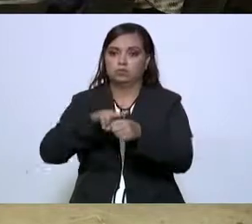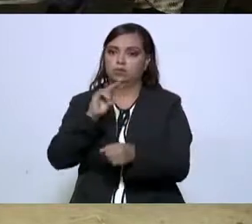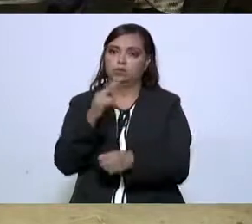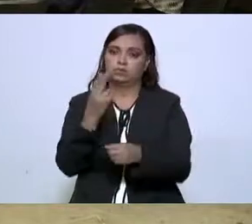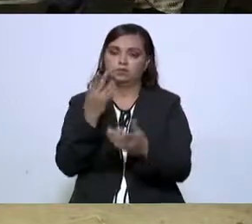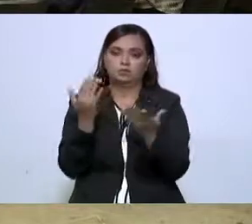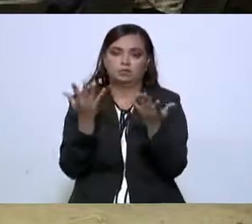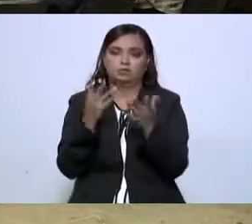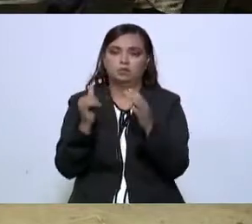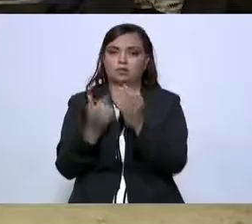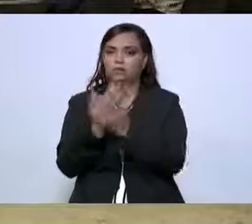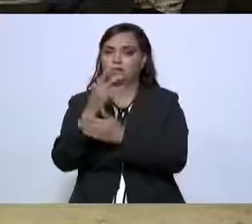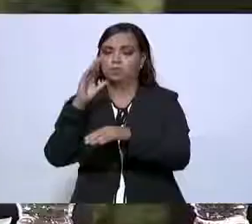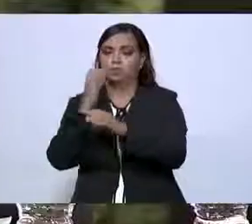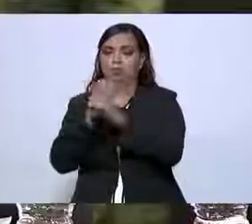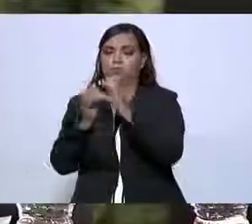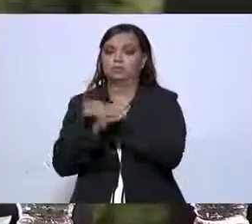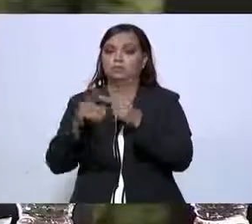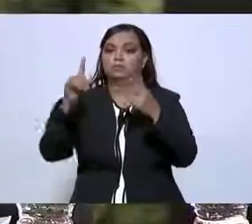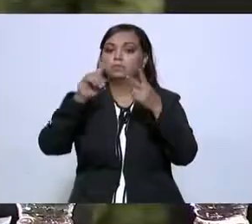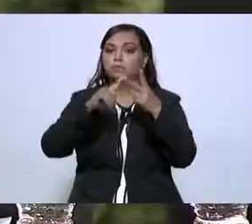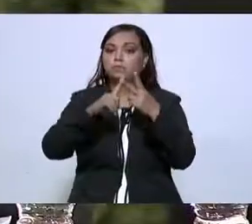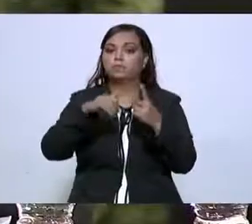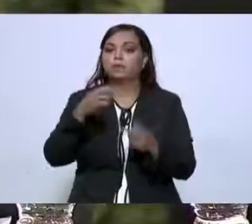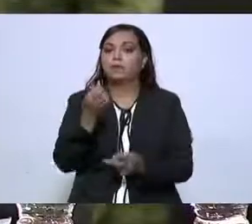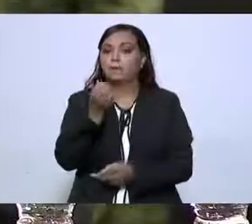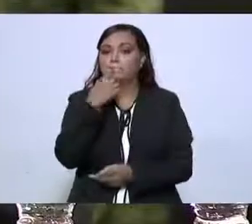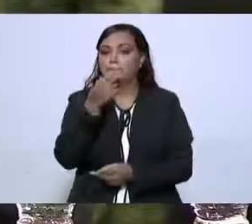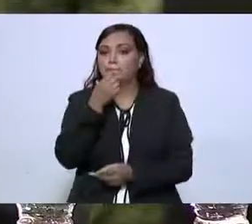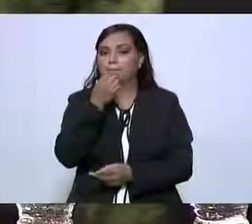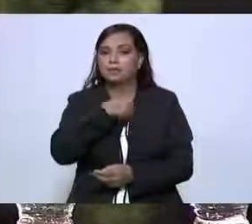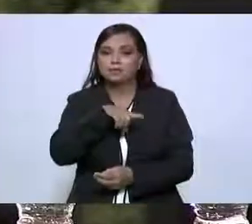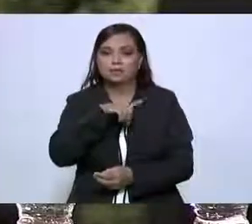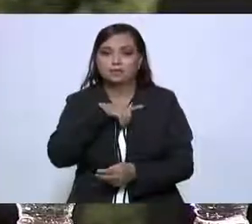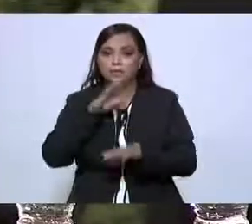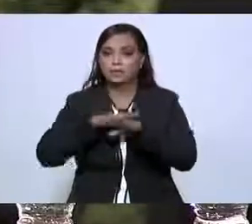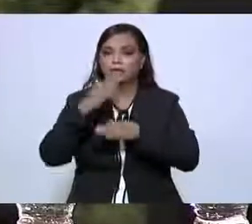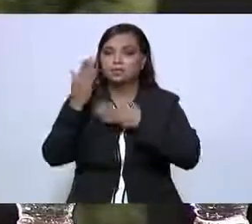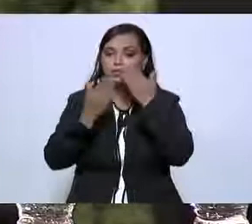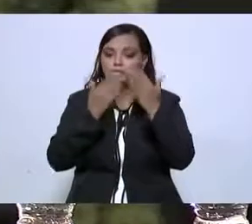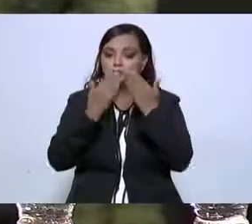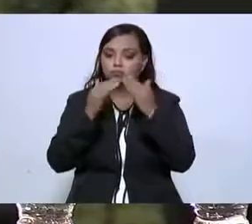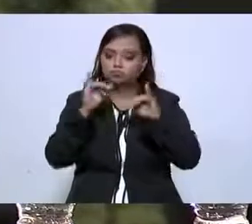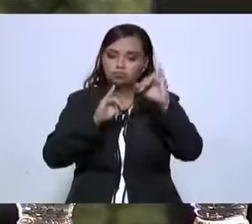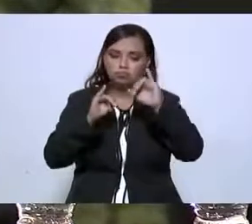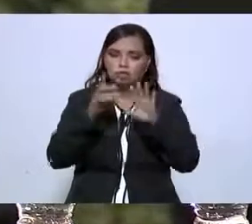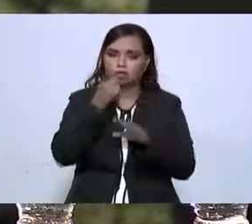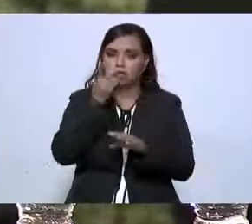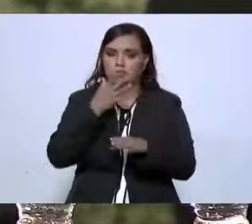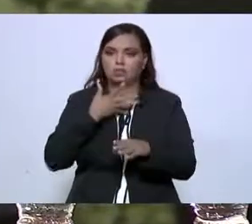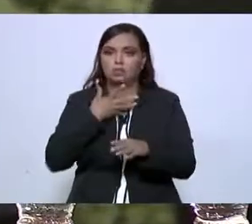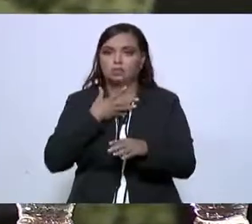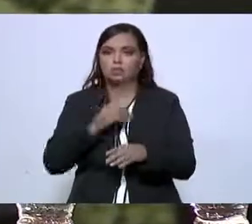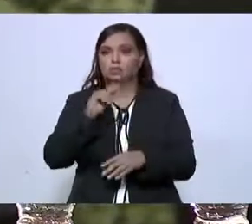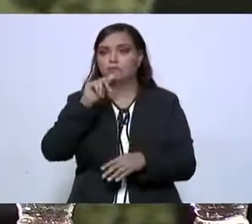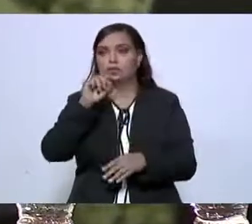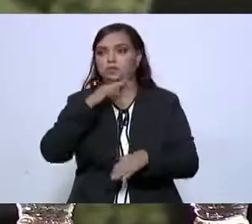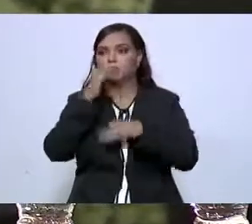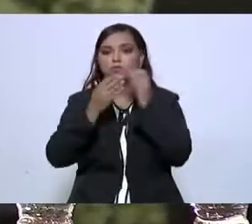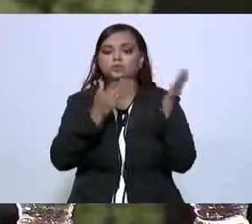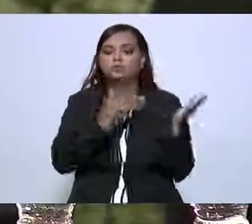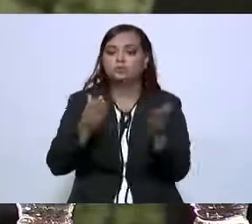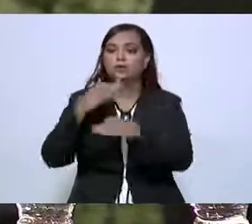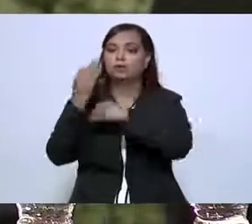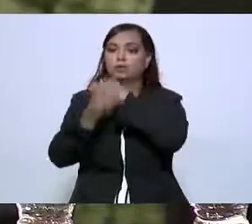nada nuevo. En medicamentos, insumos de la salud y estudios, lograr el abasto que llegue a toda